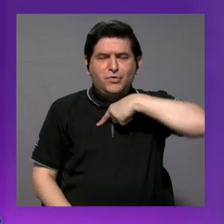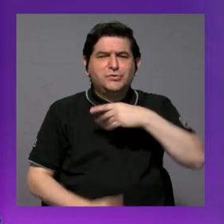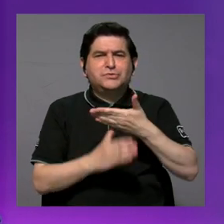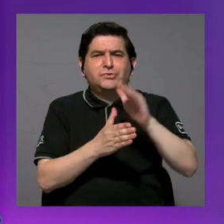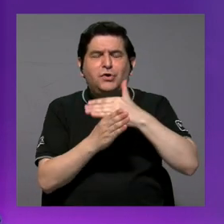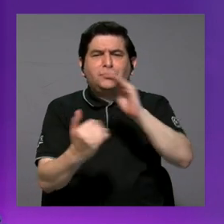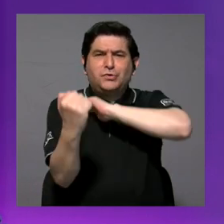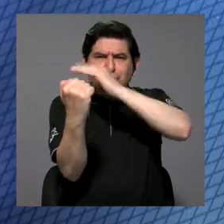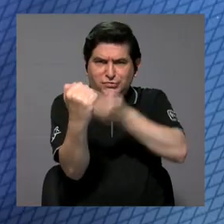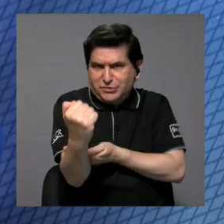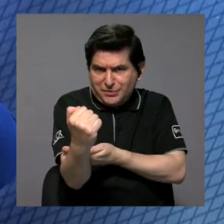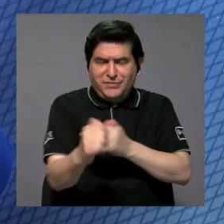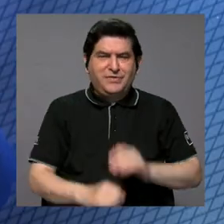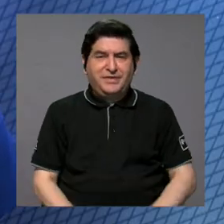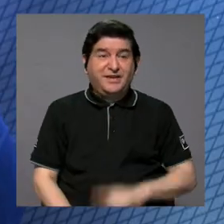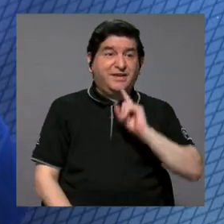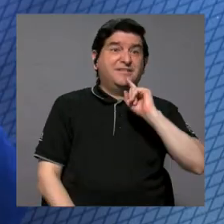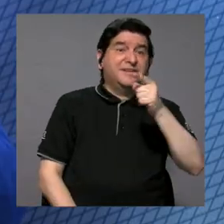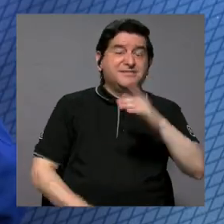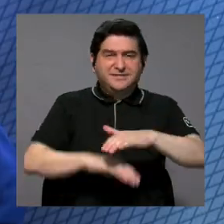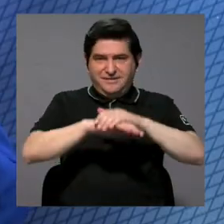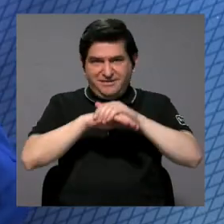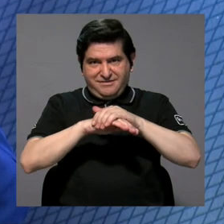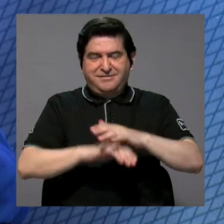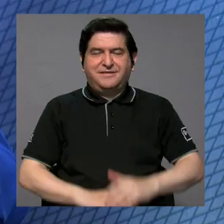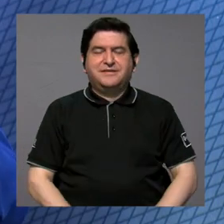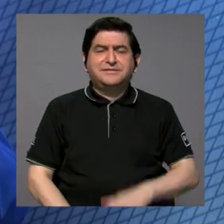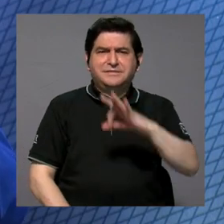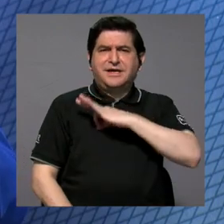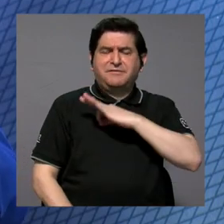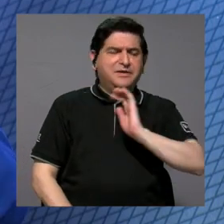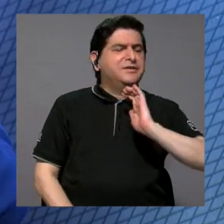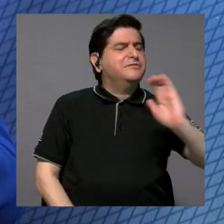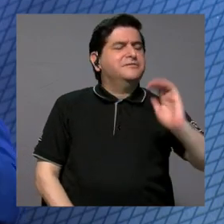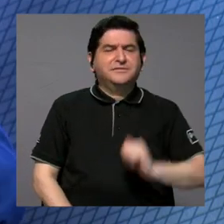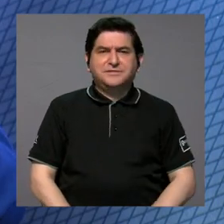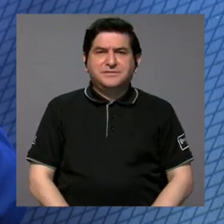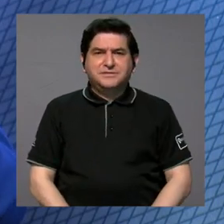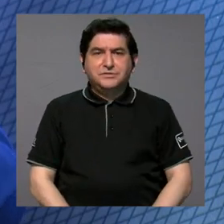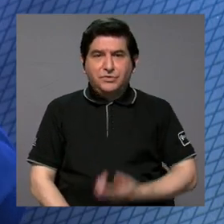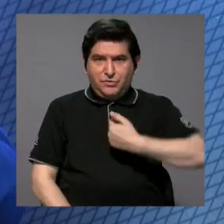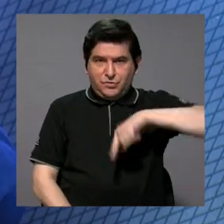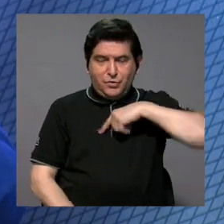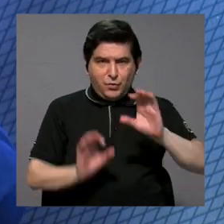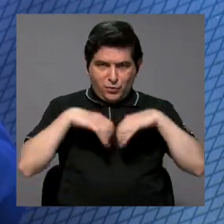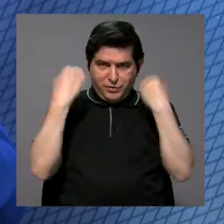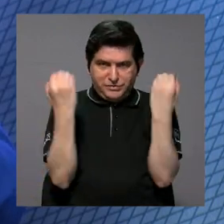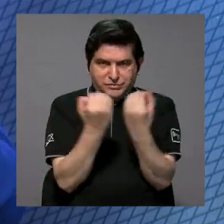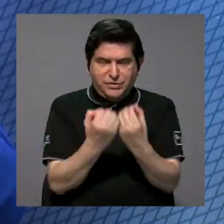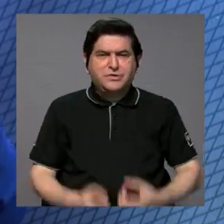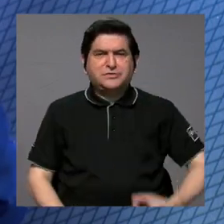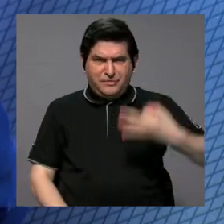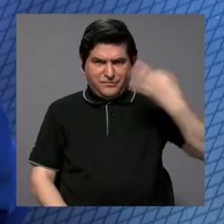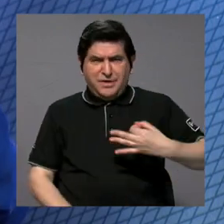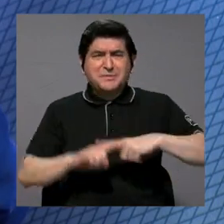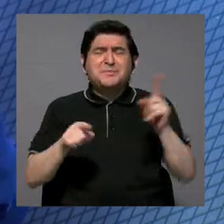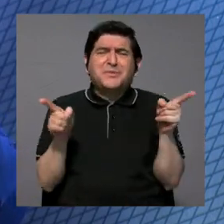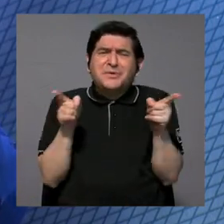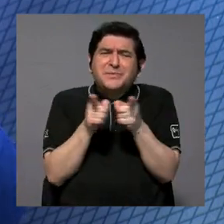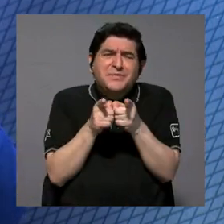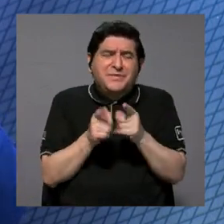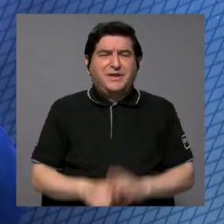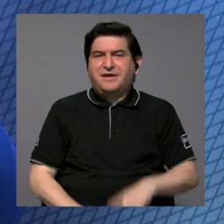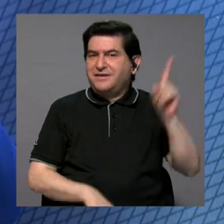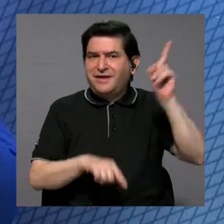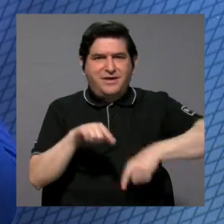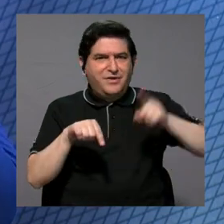distribuidor de poder, un power broker, decían en inglés, a beneficio de los niños. Pan y Amor es una organización, ¿verdad?, sólida, pero pequeña, no